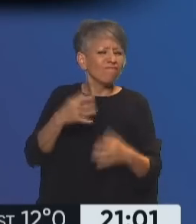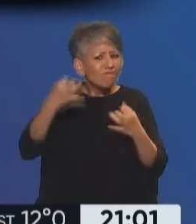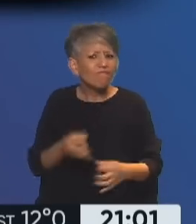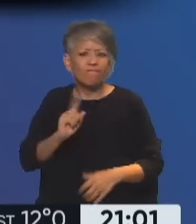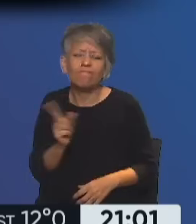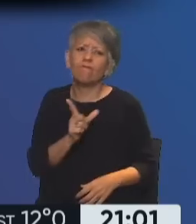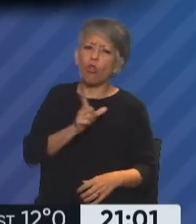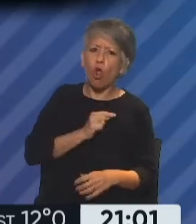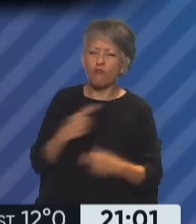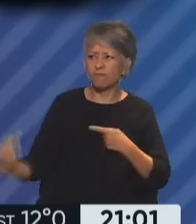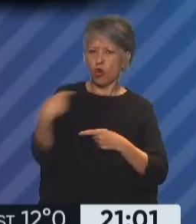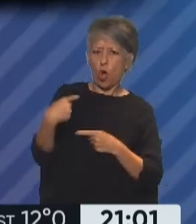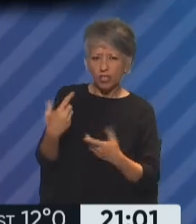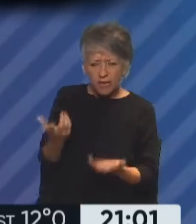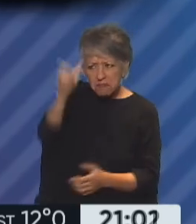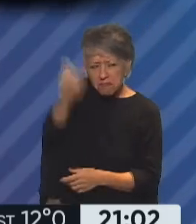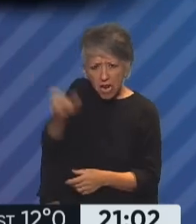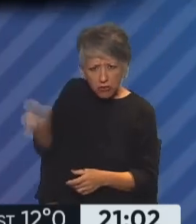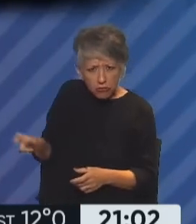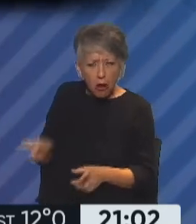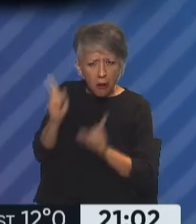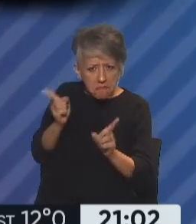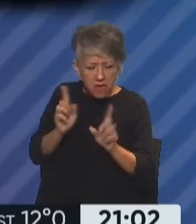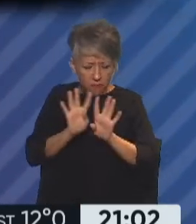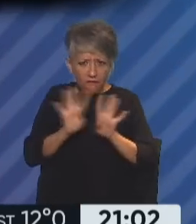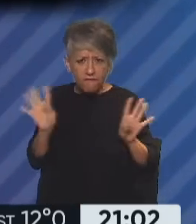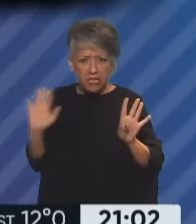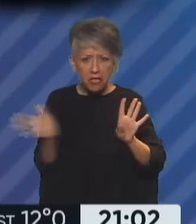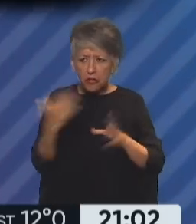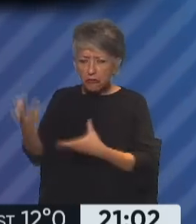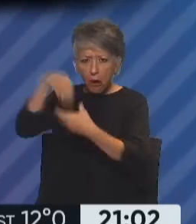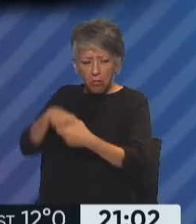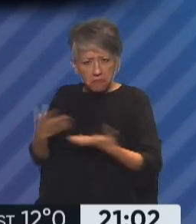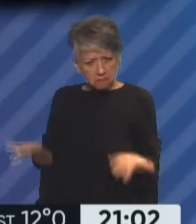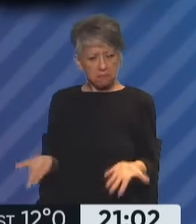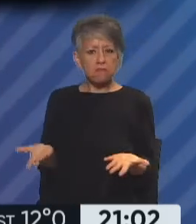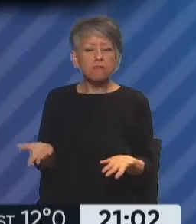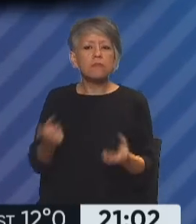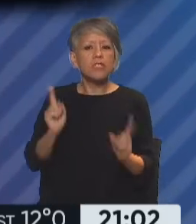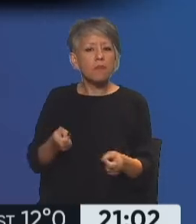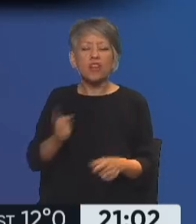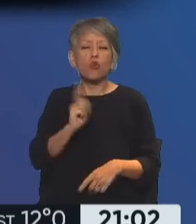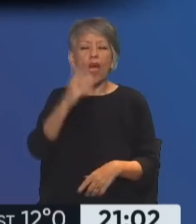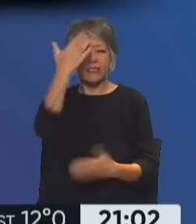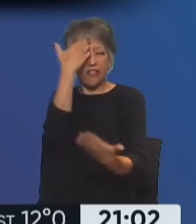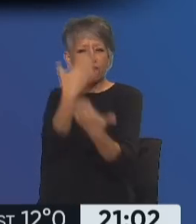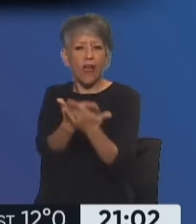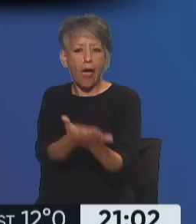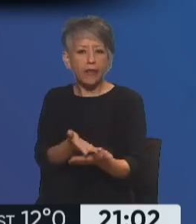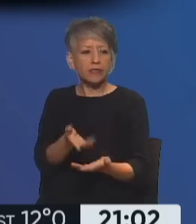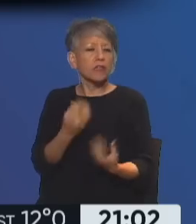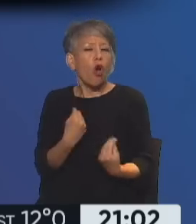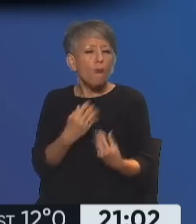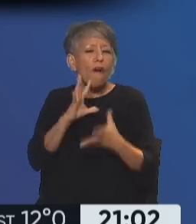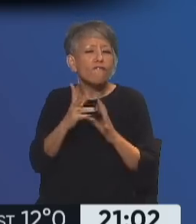ese tipo de ataques por parte de funcionarios del propio gobierno del Frente de Todos y que sea sin dar la cara en off, mintiendo